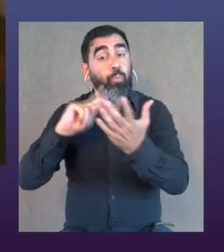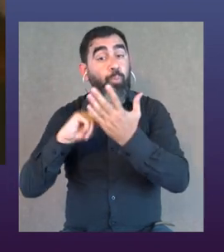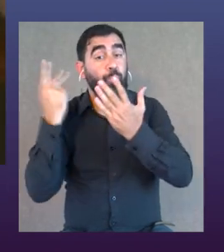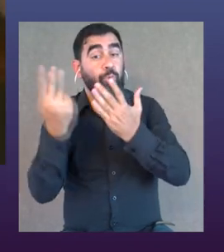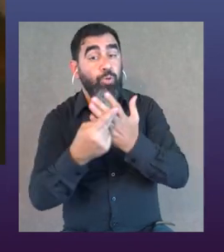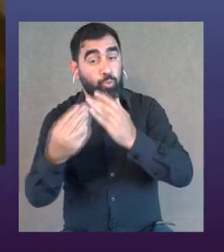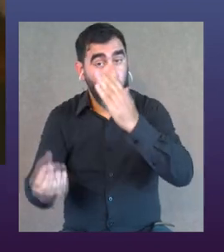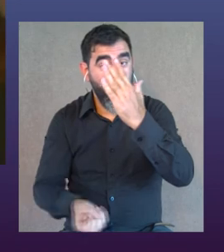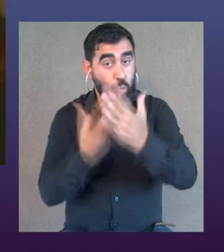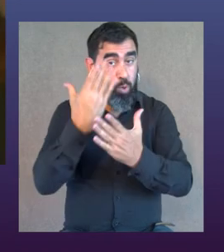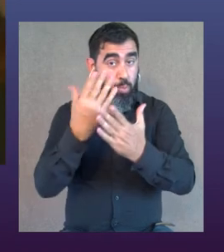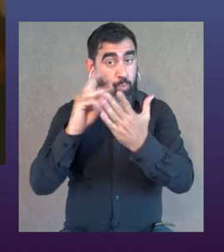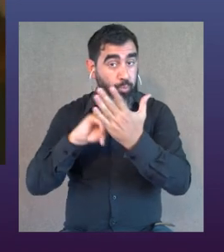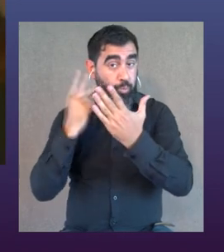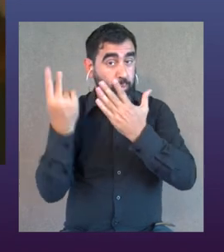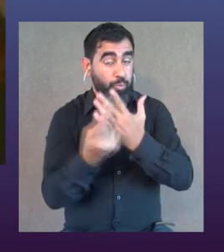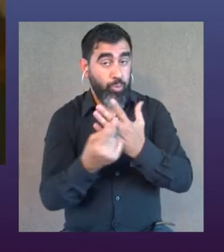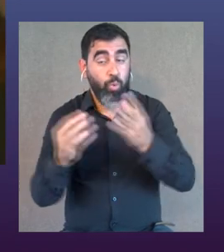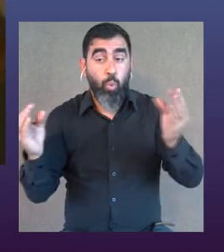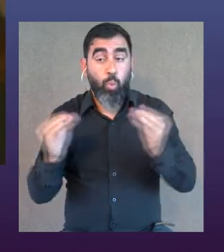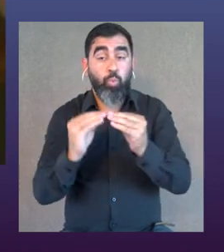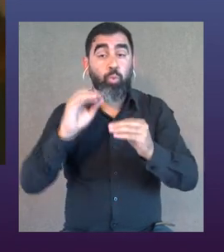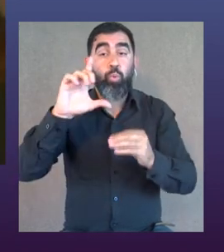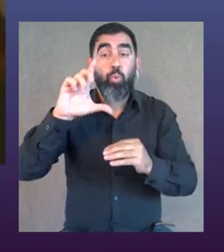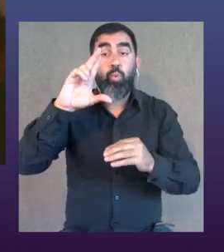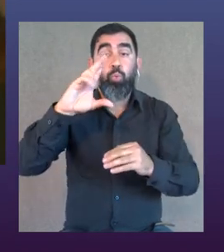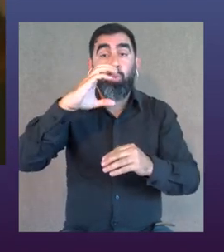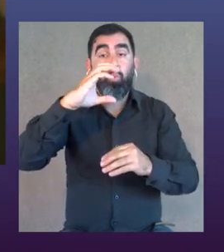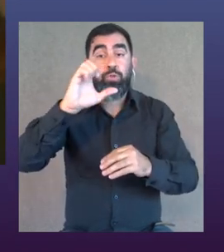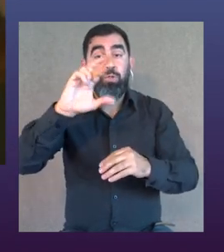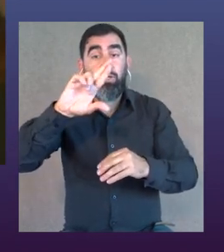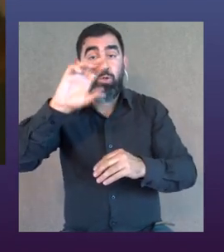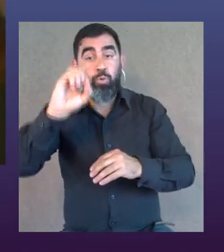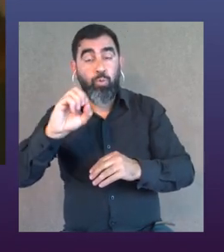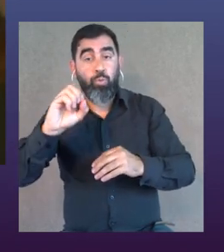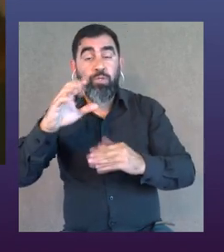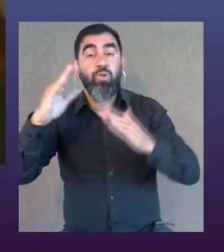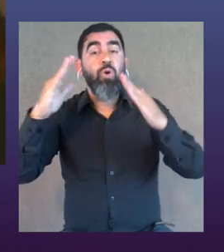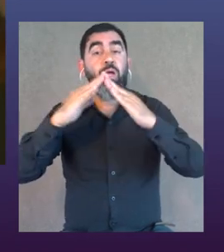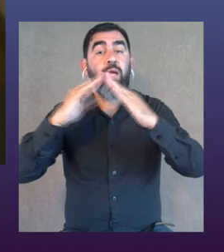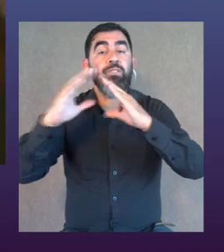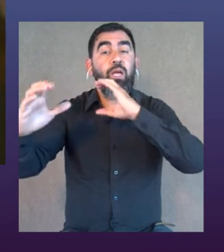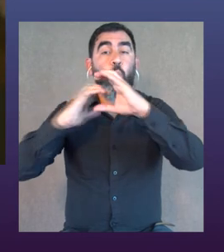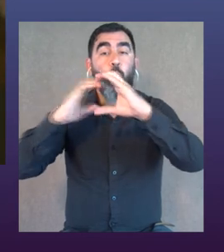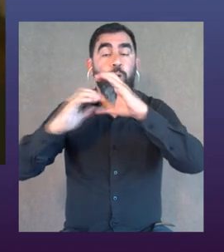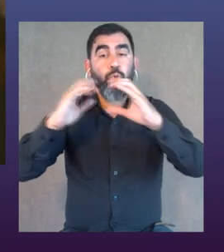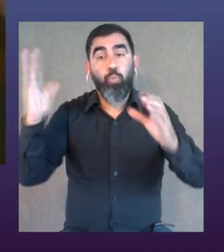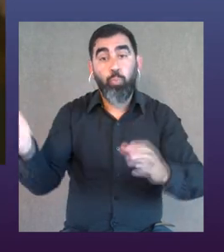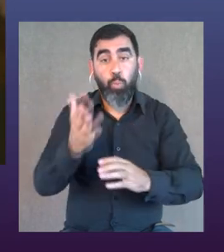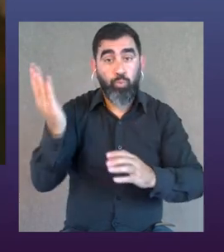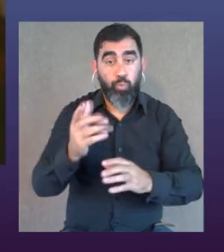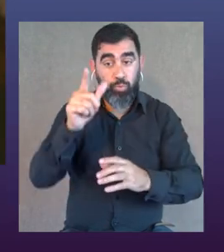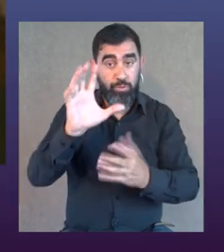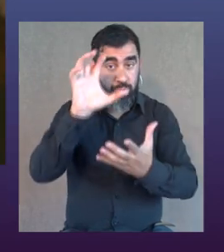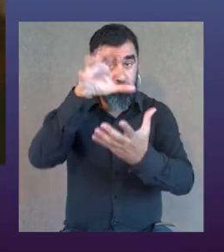en un proyecto nuevo junto a Lucero, que es la Casa de Comunicación